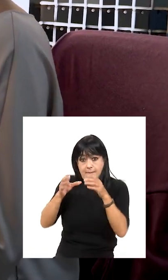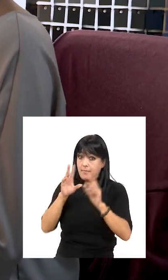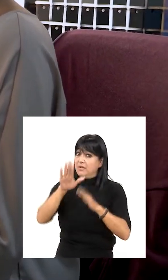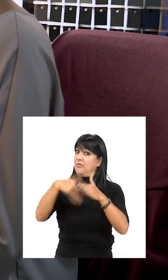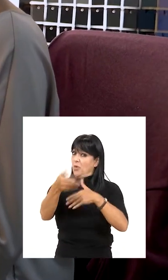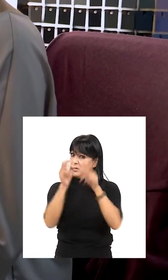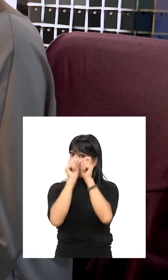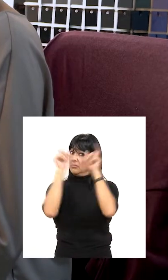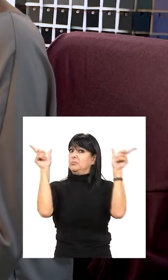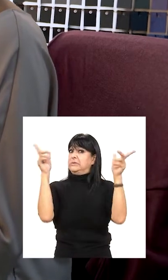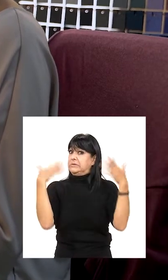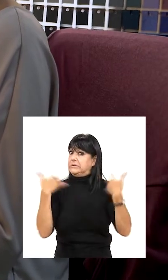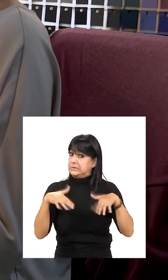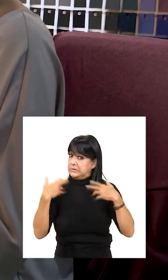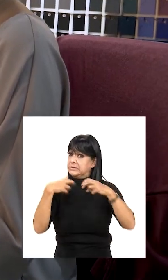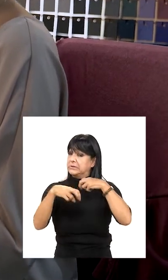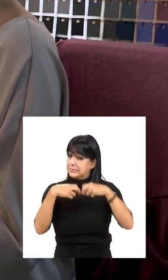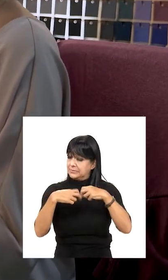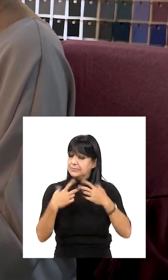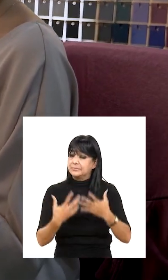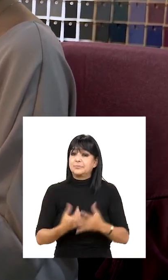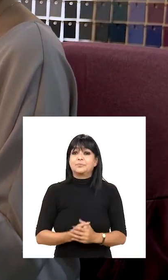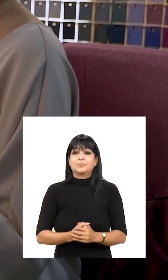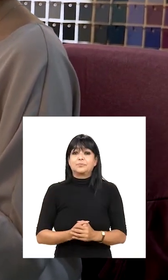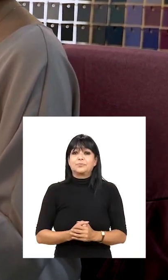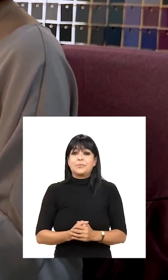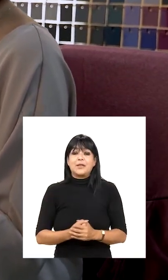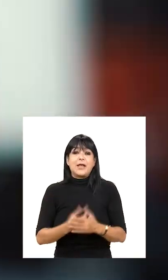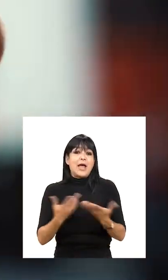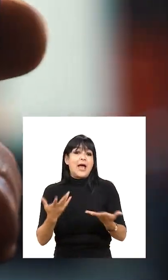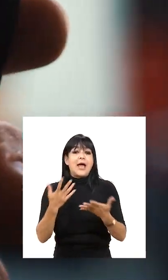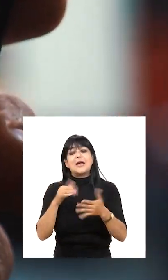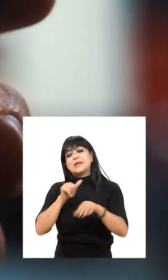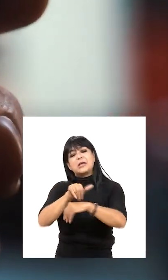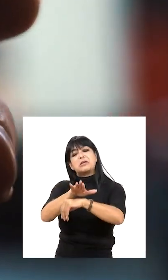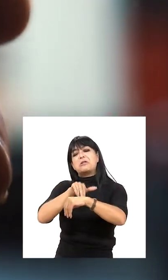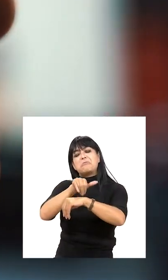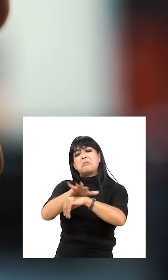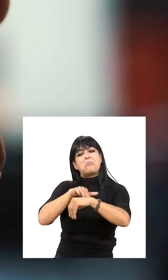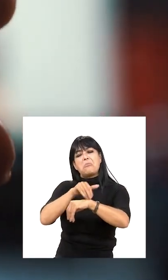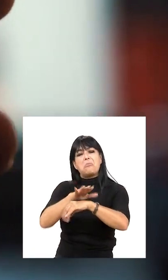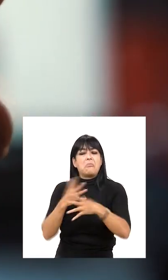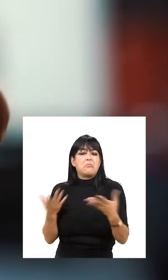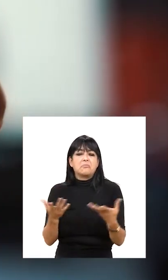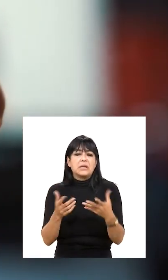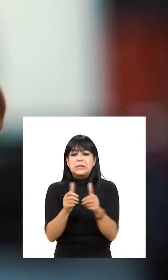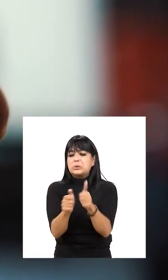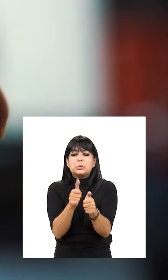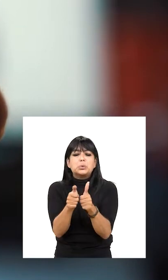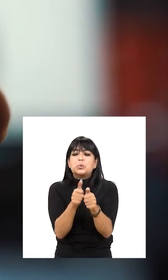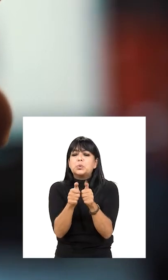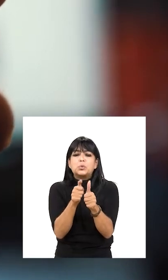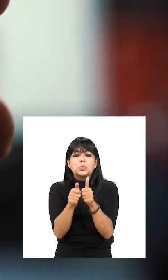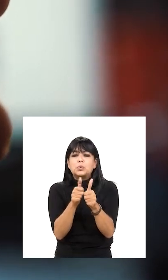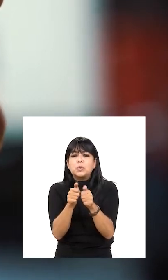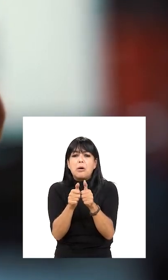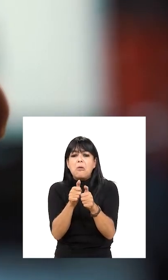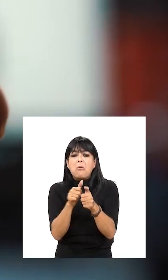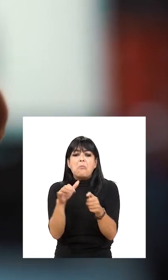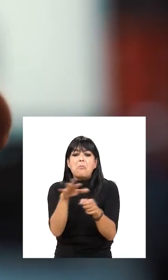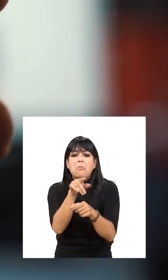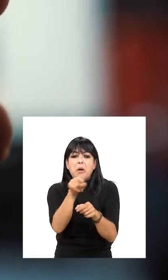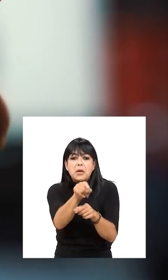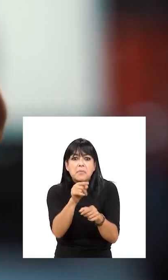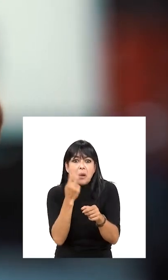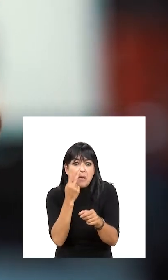amigos para no llevarse sorpresas desagradables en el futuro. Escribimos por escribir. A veces siento que